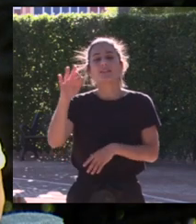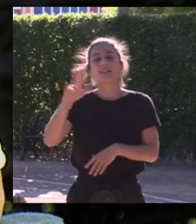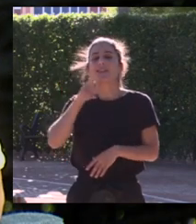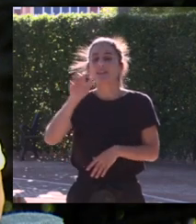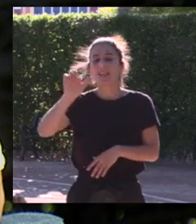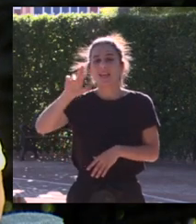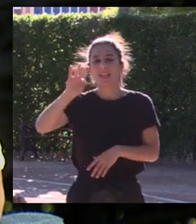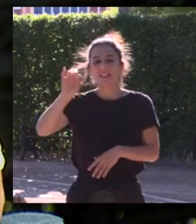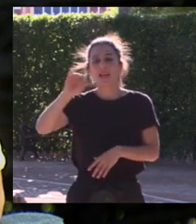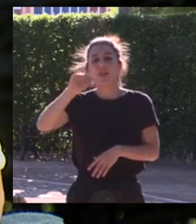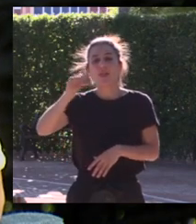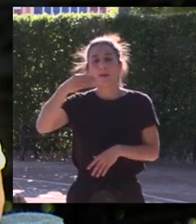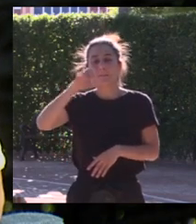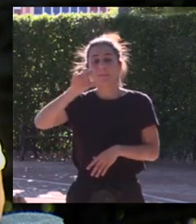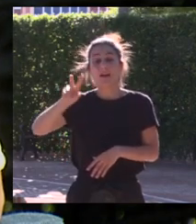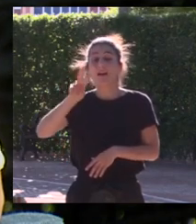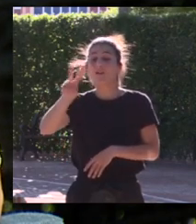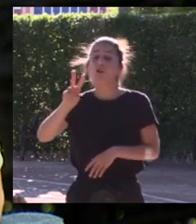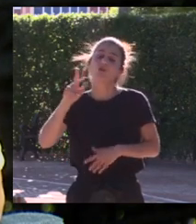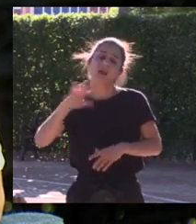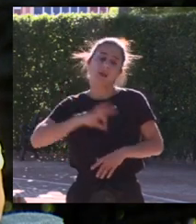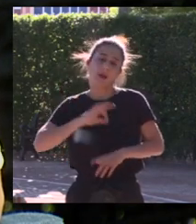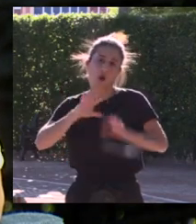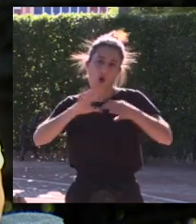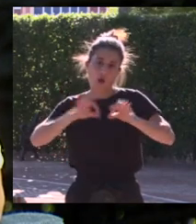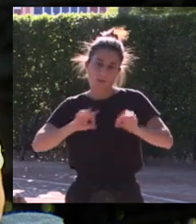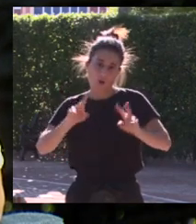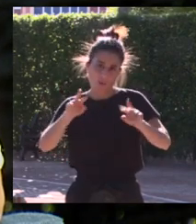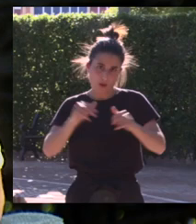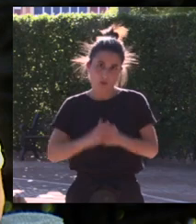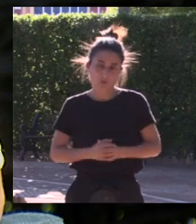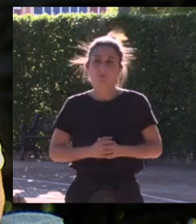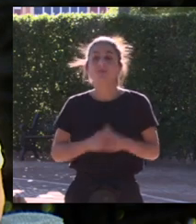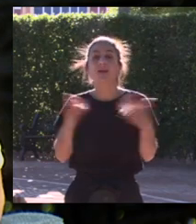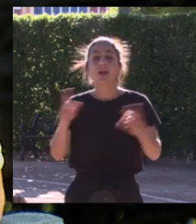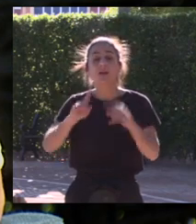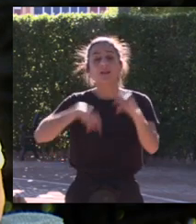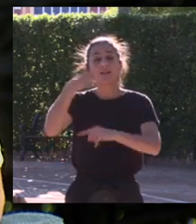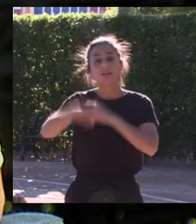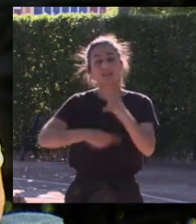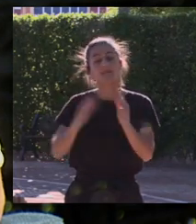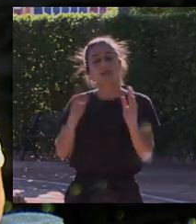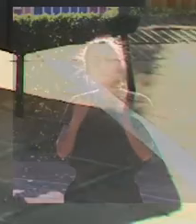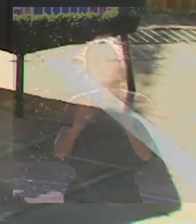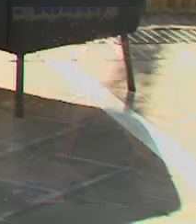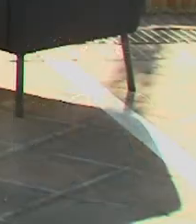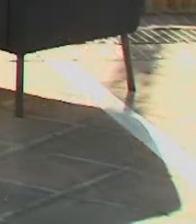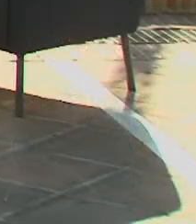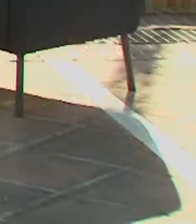la única mujer que todavía ostenta ese título no al leyenda viva el deporte nos vemos en la siguiente edición muchas gracias